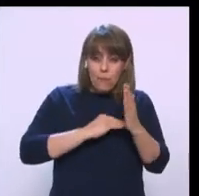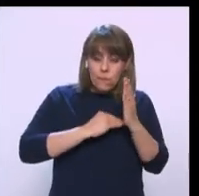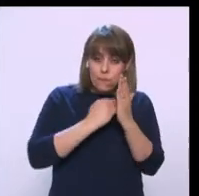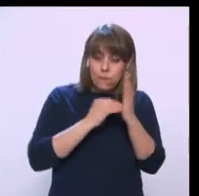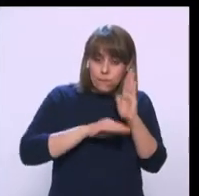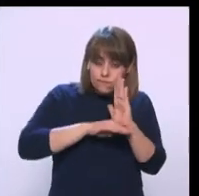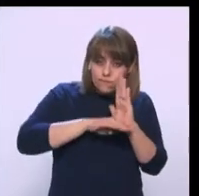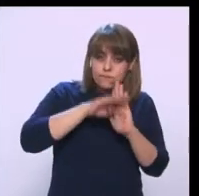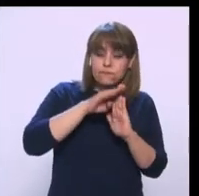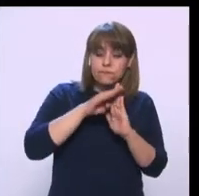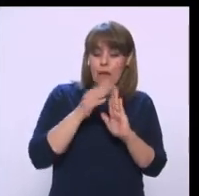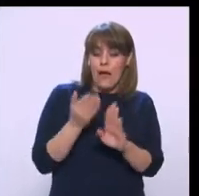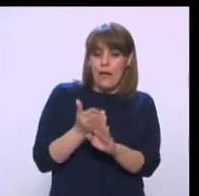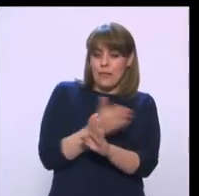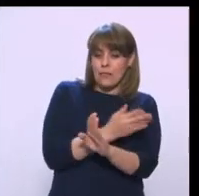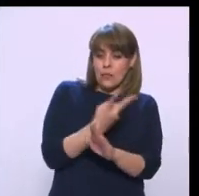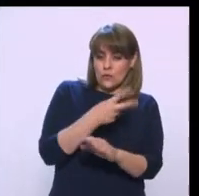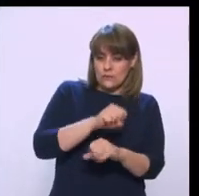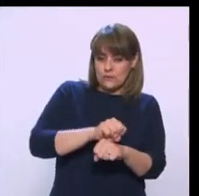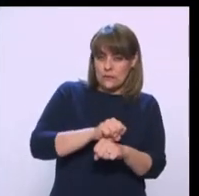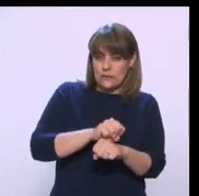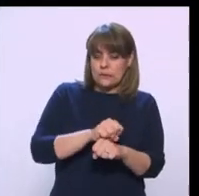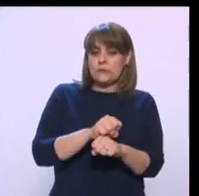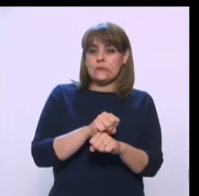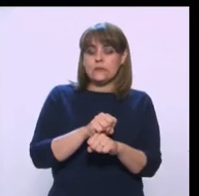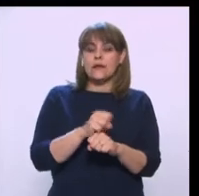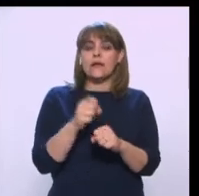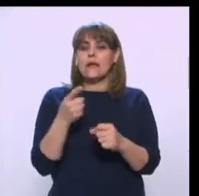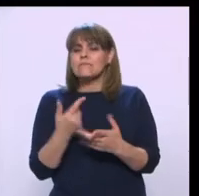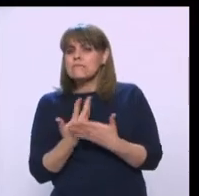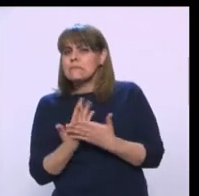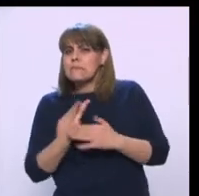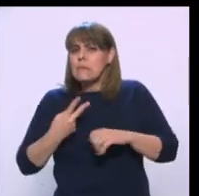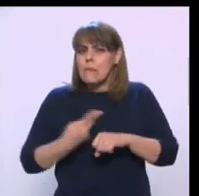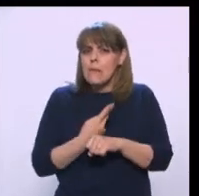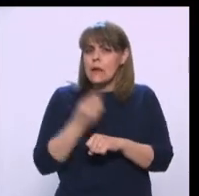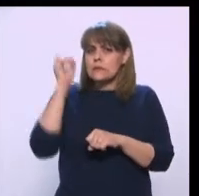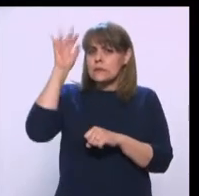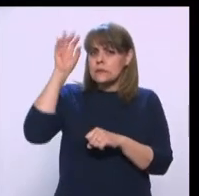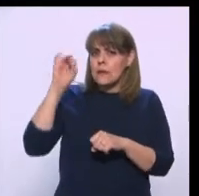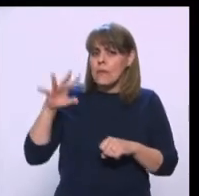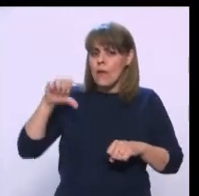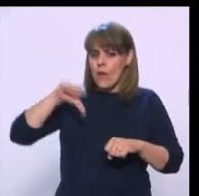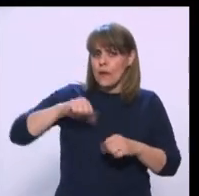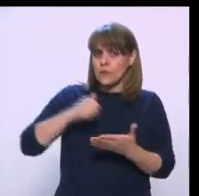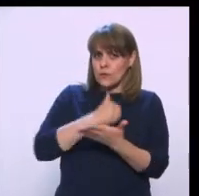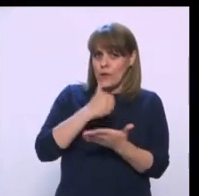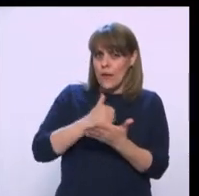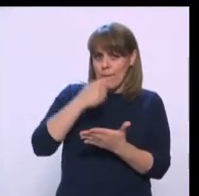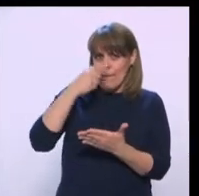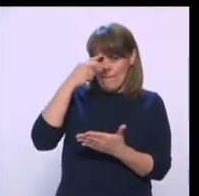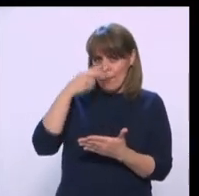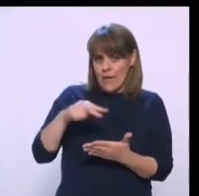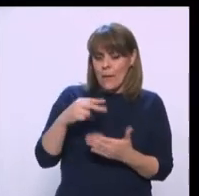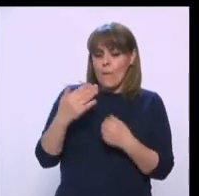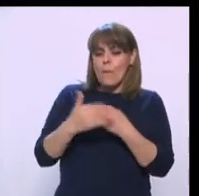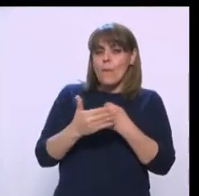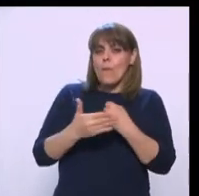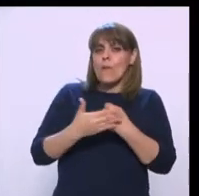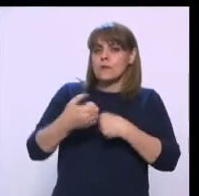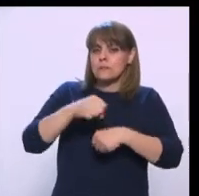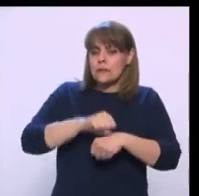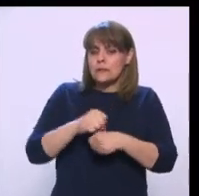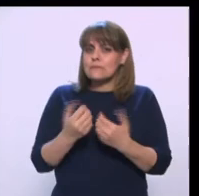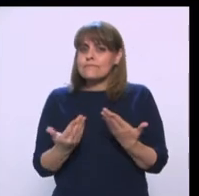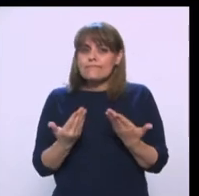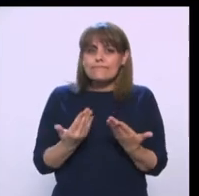semanas. Existía hoy una expectativa sobre el color del semáforo epidemiológico aquí en la Ciudad de México para la próxima semana. Y ya